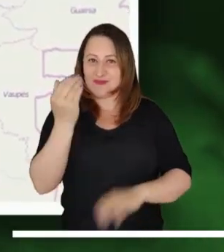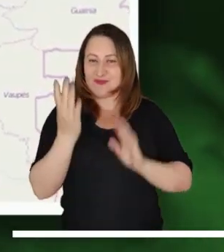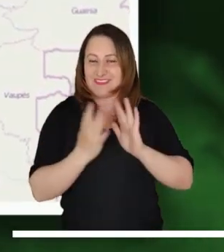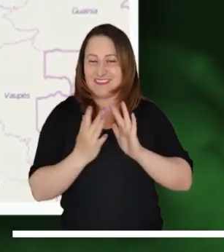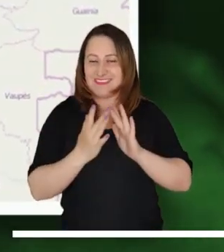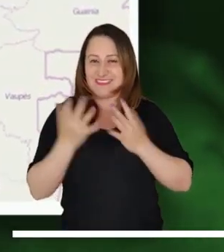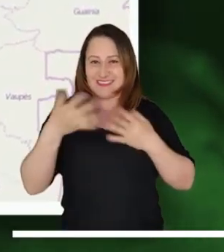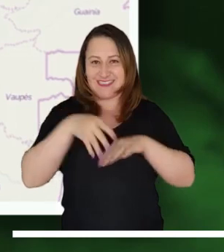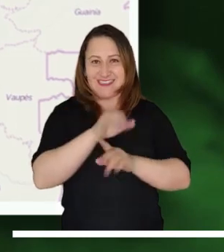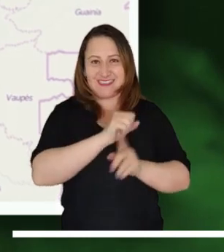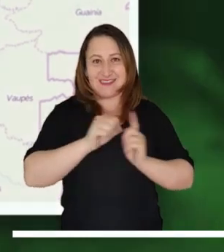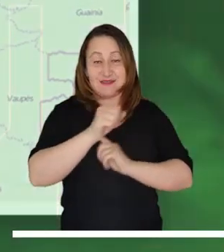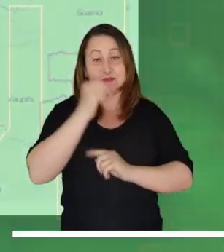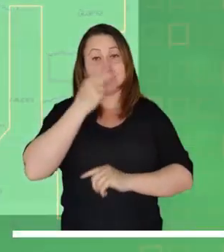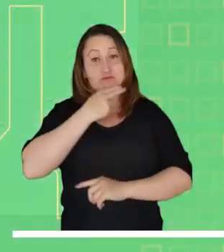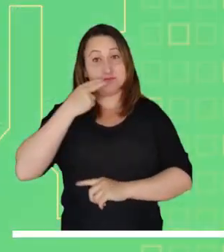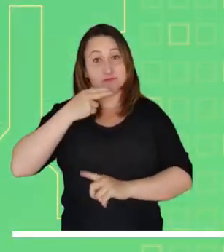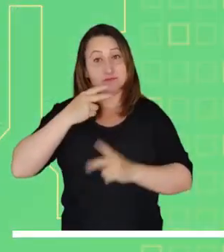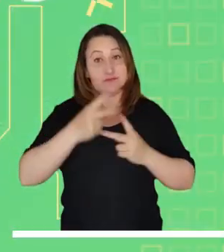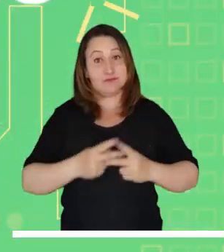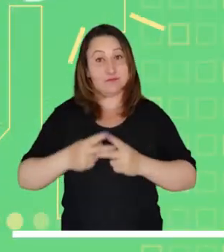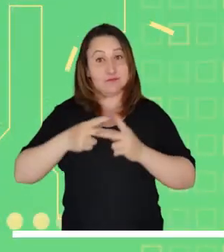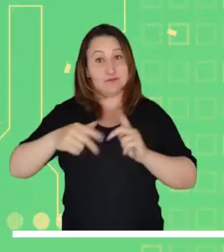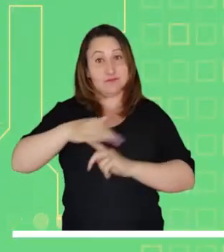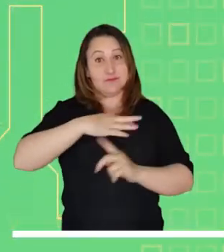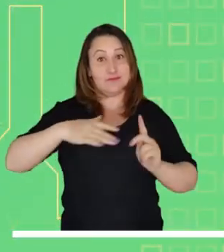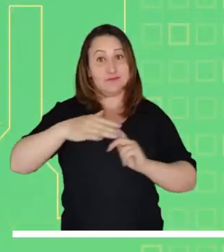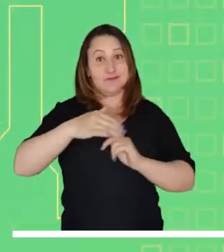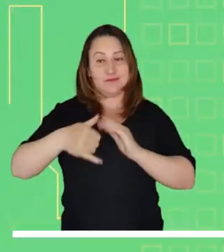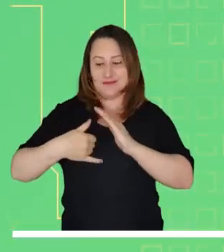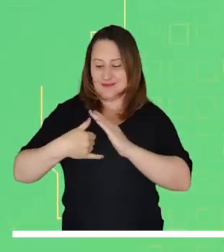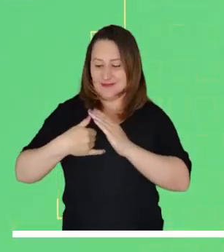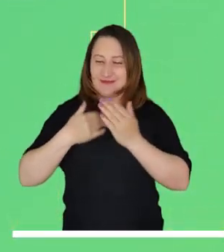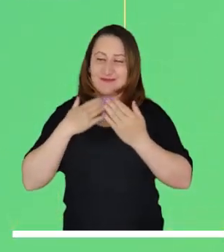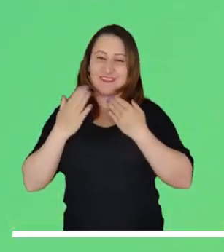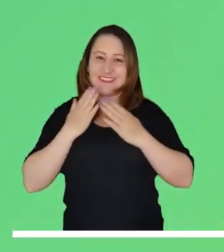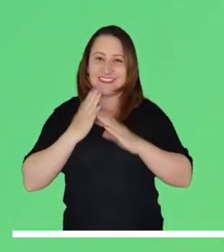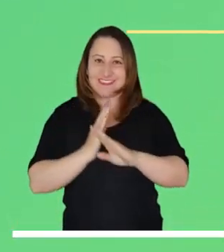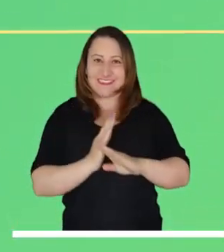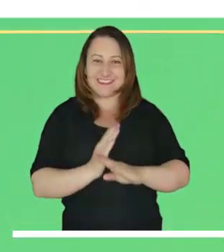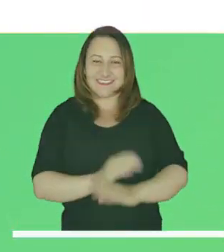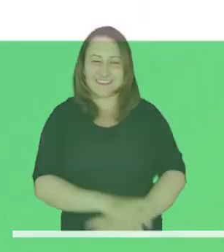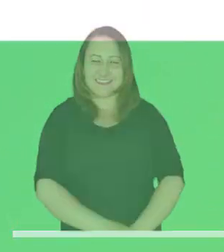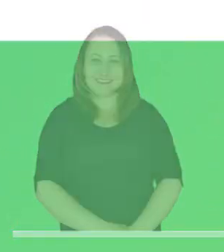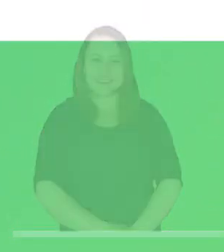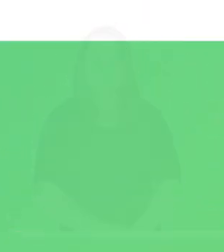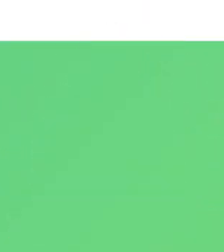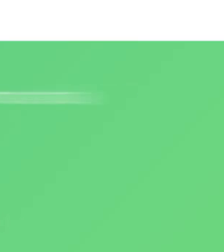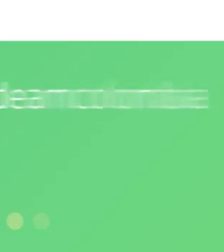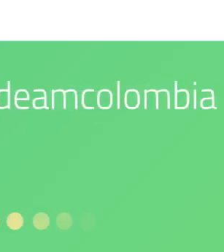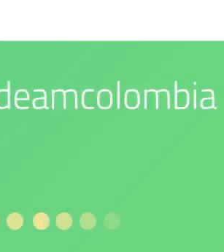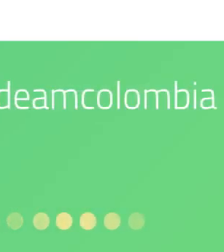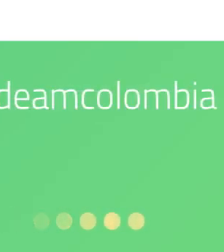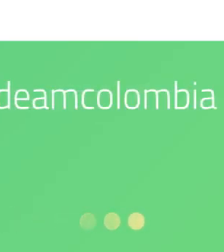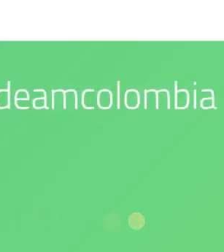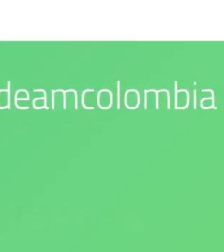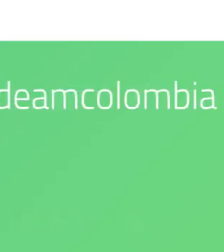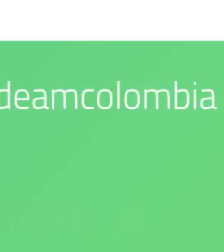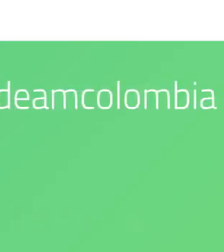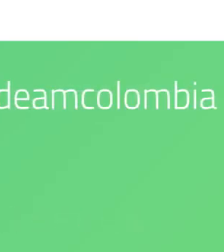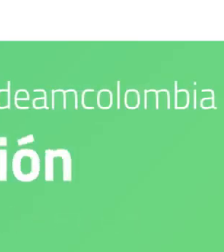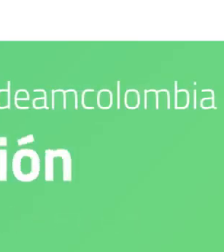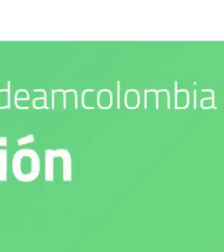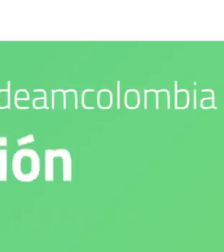Casanare, Meta y Putumayo. Síguenos en nuestras redes sociales. Nuestro compromiso es con el medio